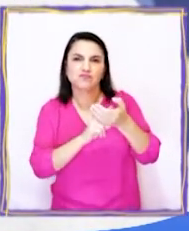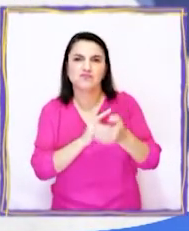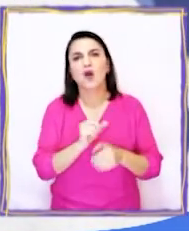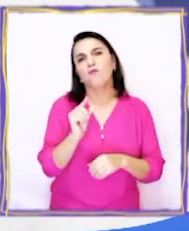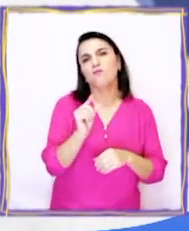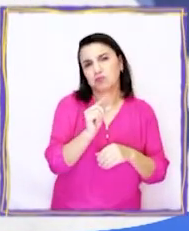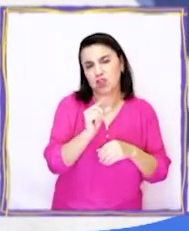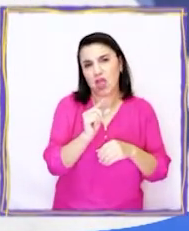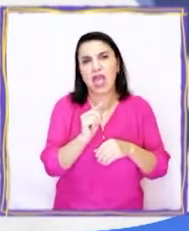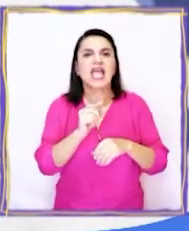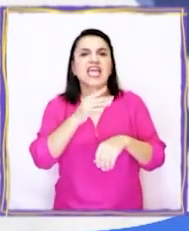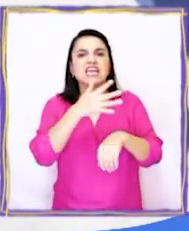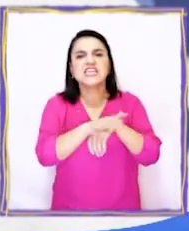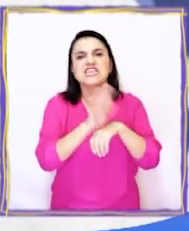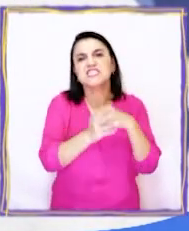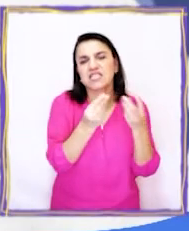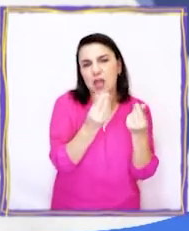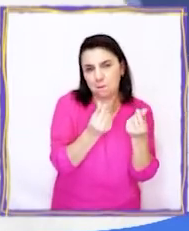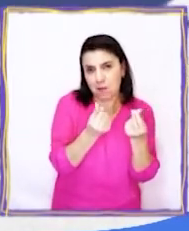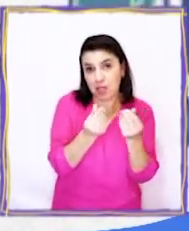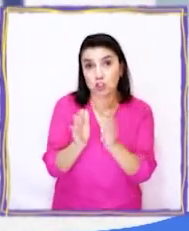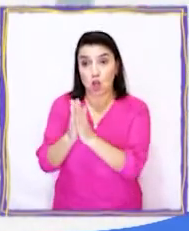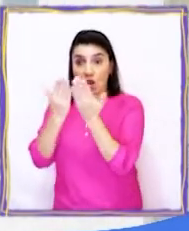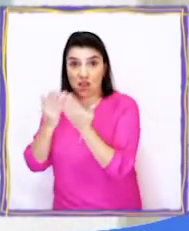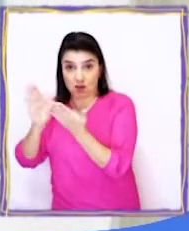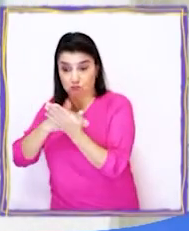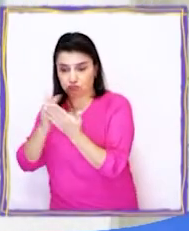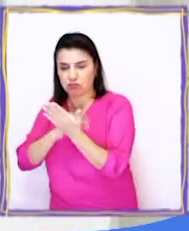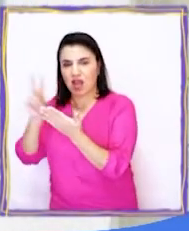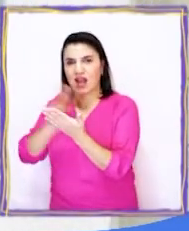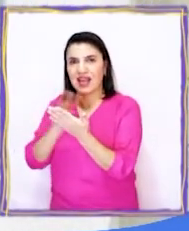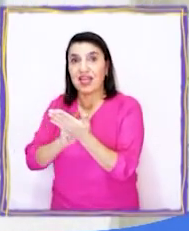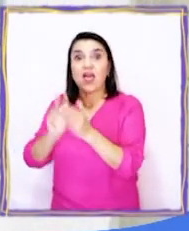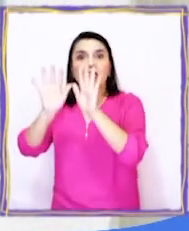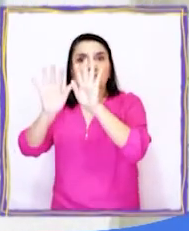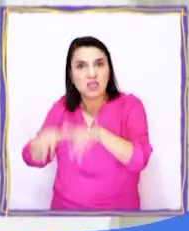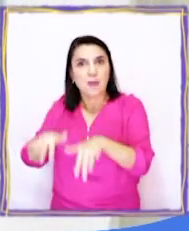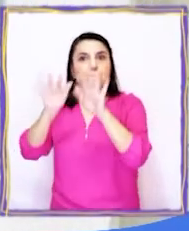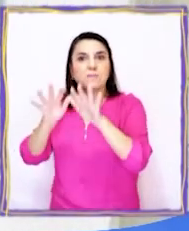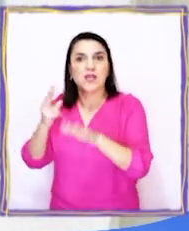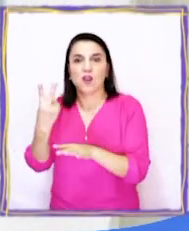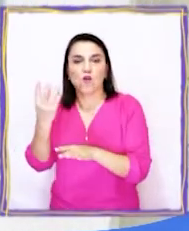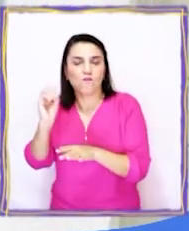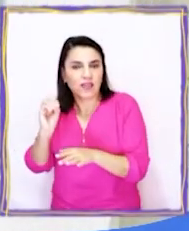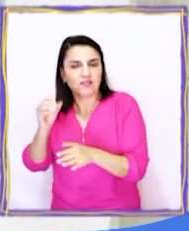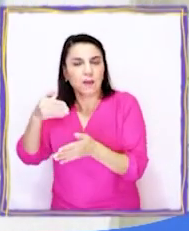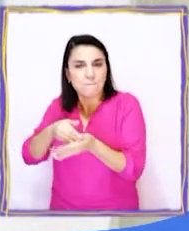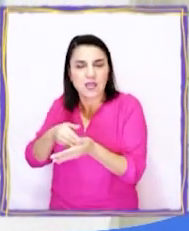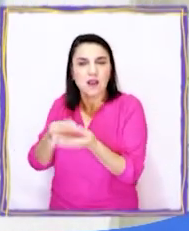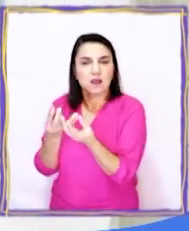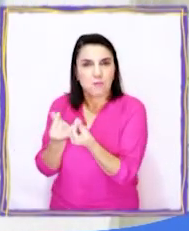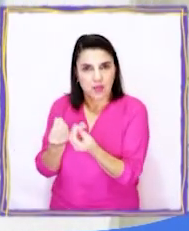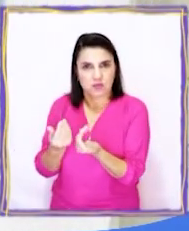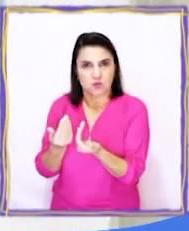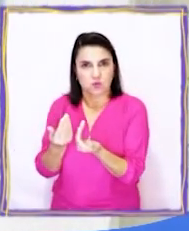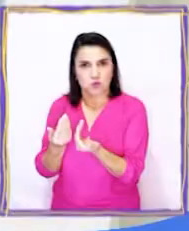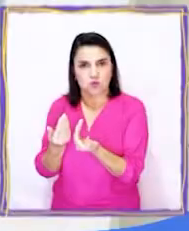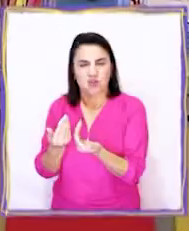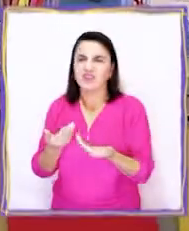cuesta 15 pesos, mientras que leer en libros tradicionales, 10.000 o 20.000 pesos.